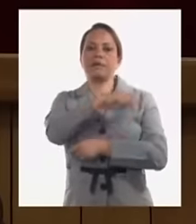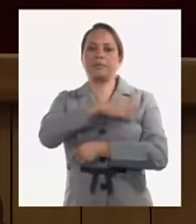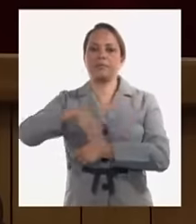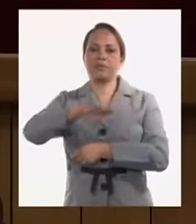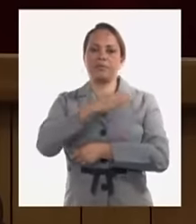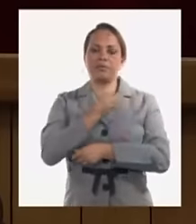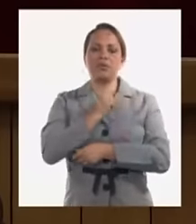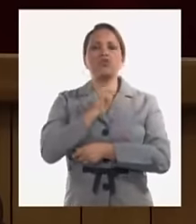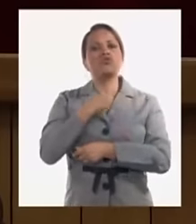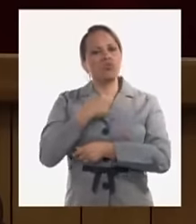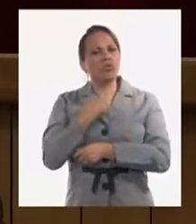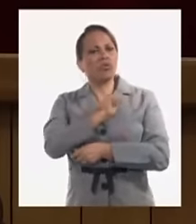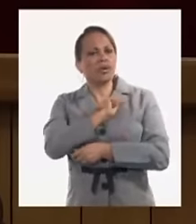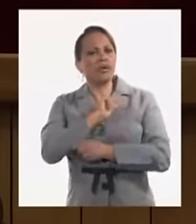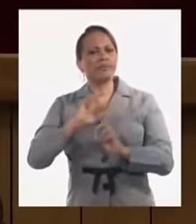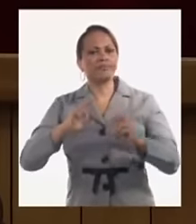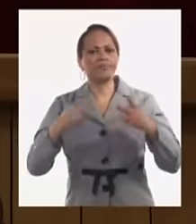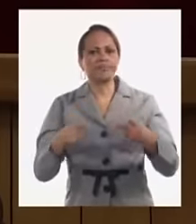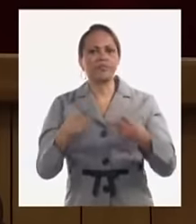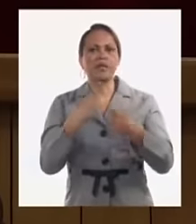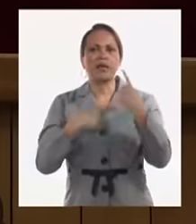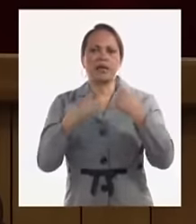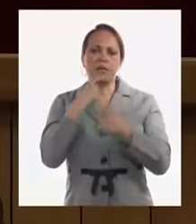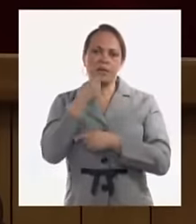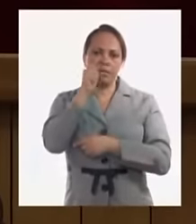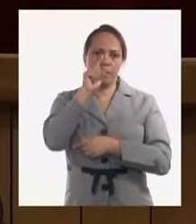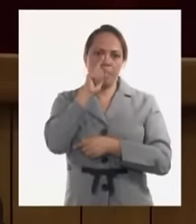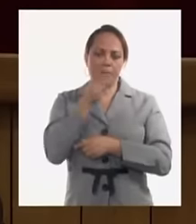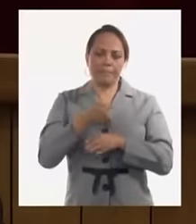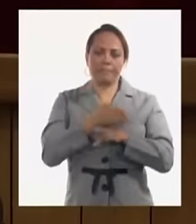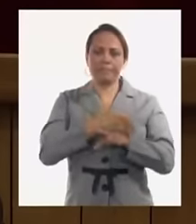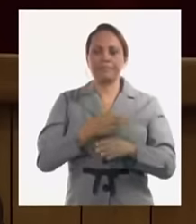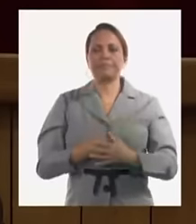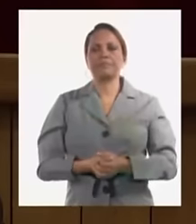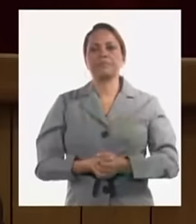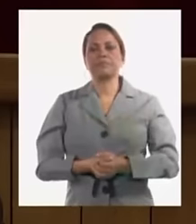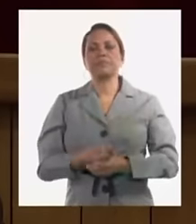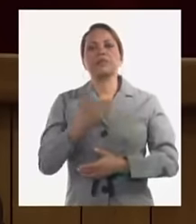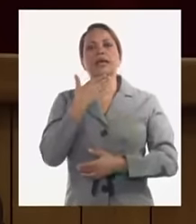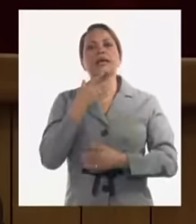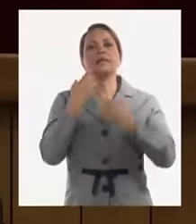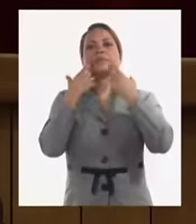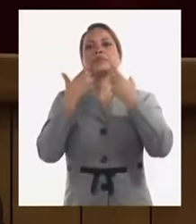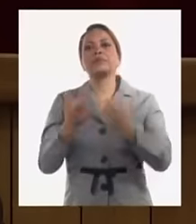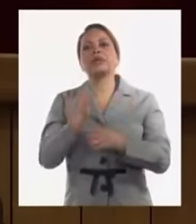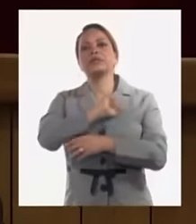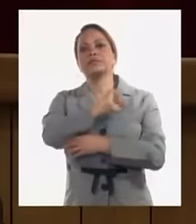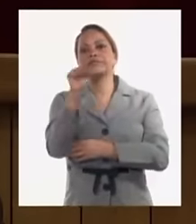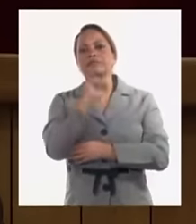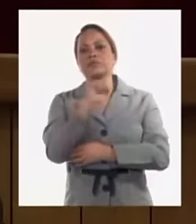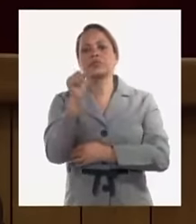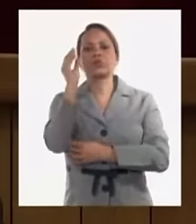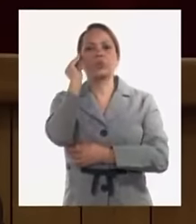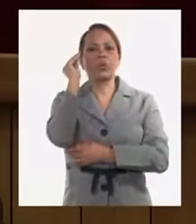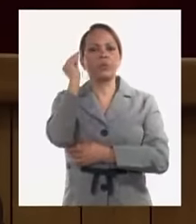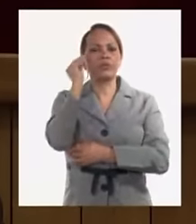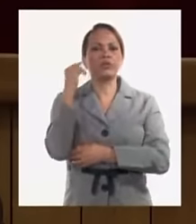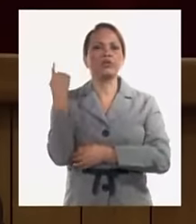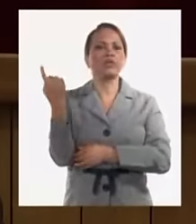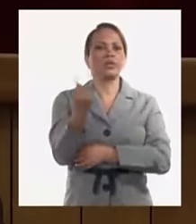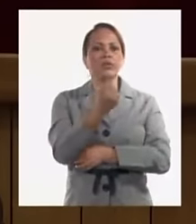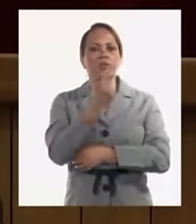quiero insistir en un concepto para terminar es preciso lograr la comprensión de todo